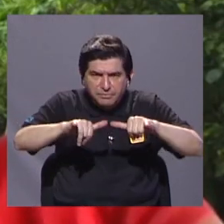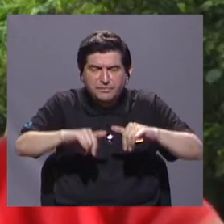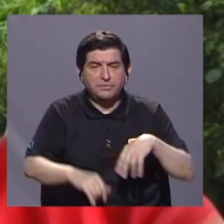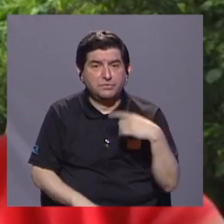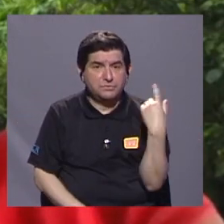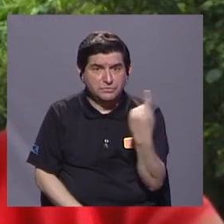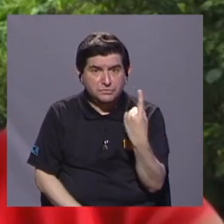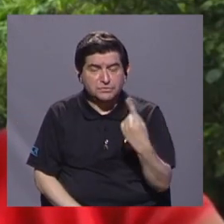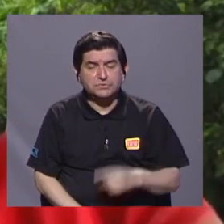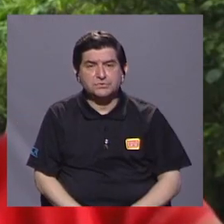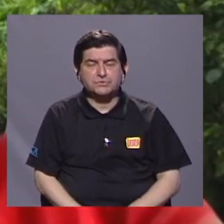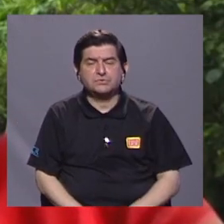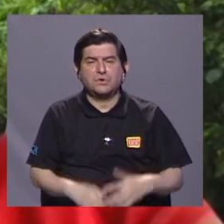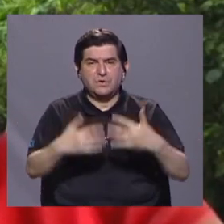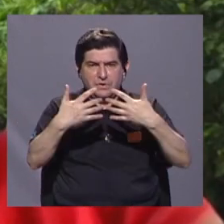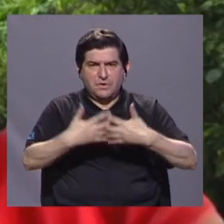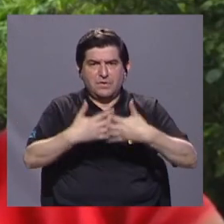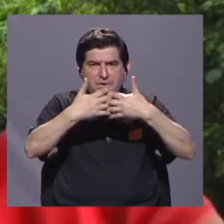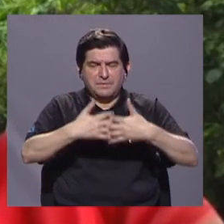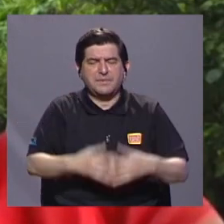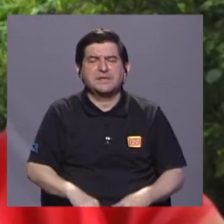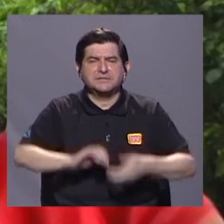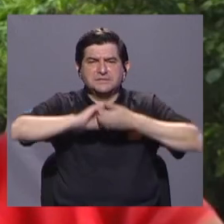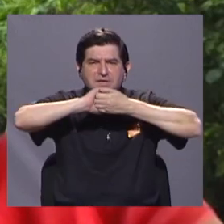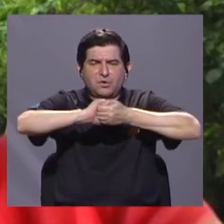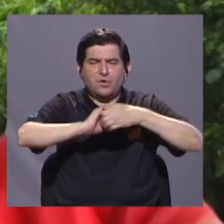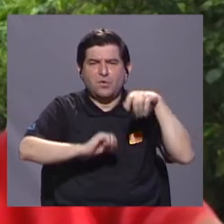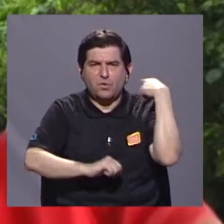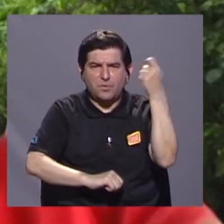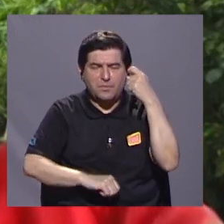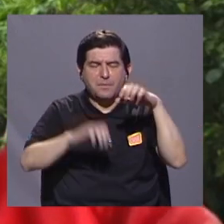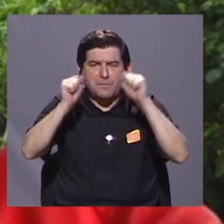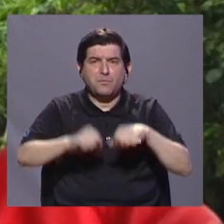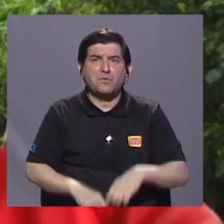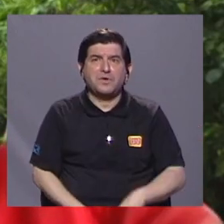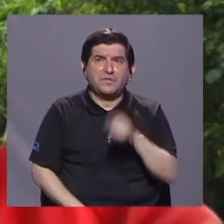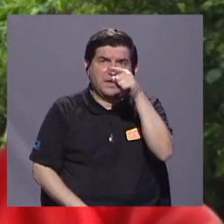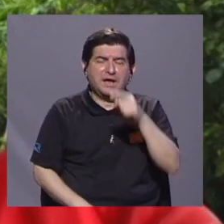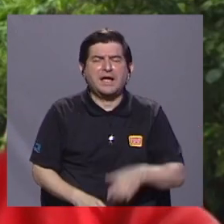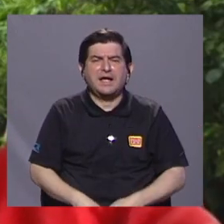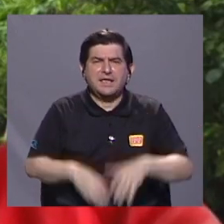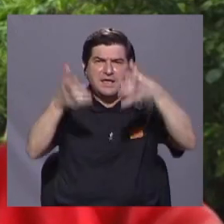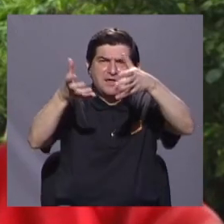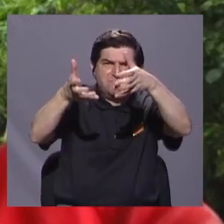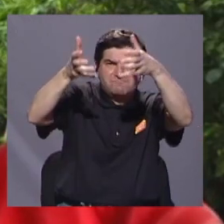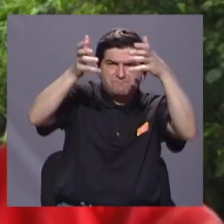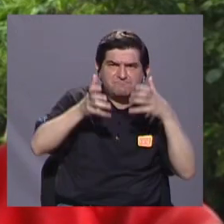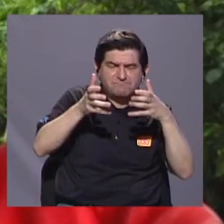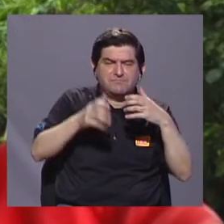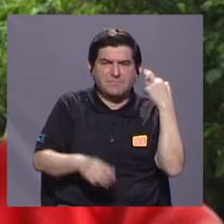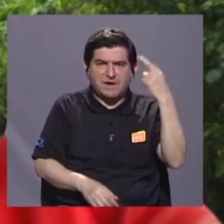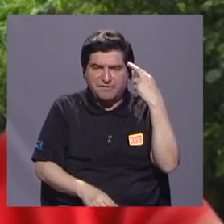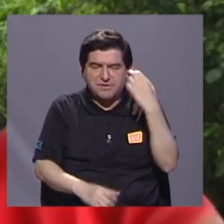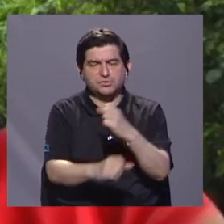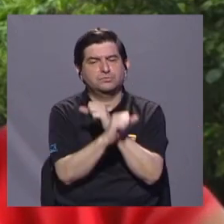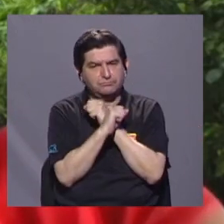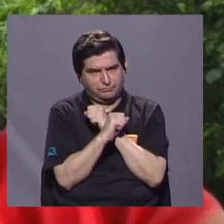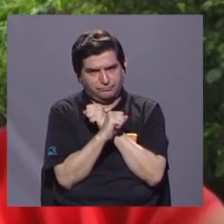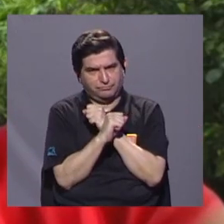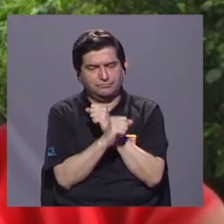solamente Copeguanacaste puede hacer, bajar el animal del tendido por efectos, verdad, de seguridad.